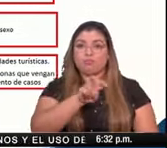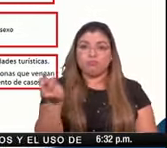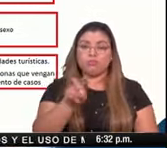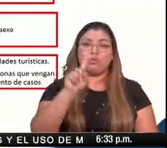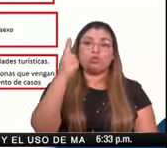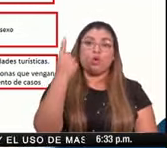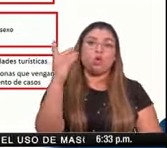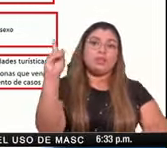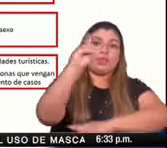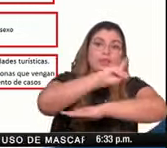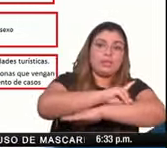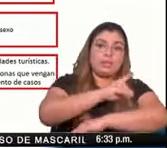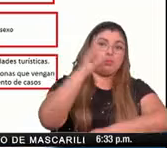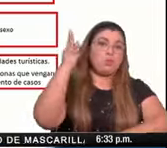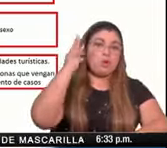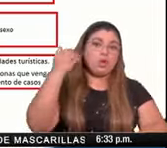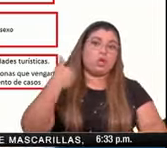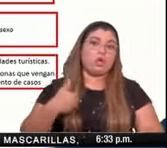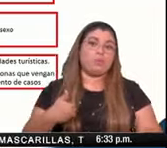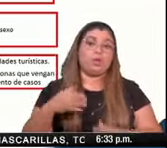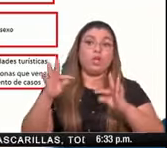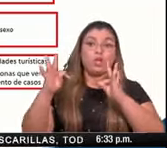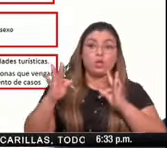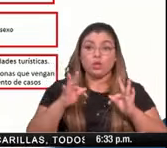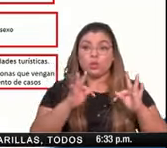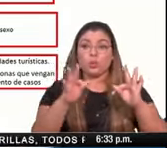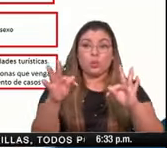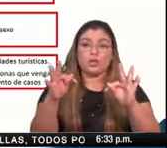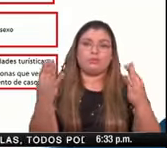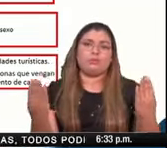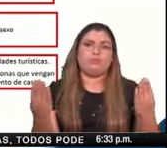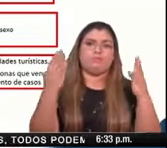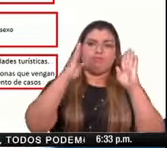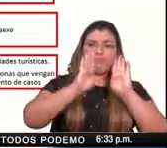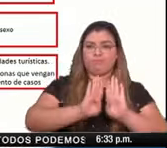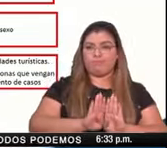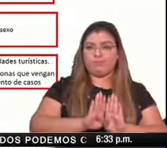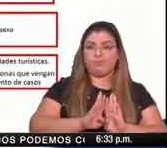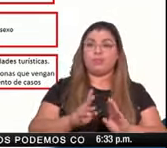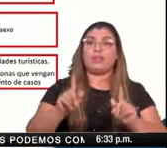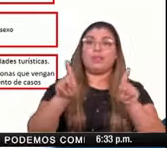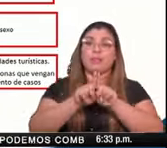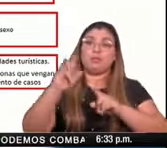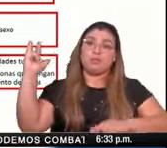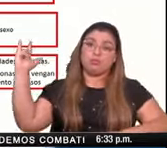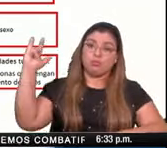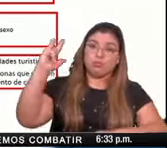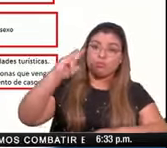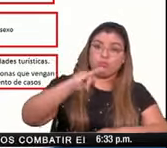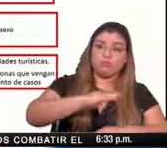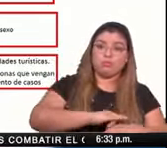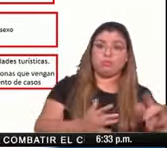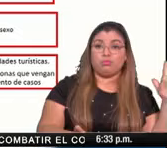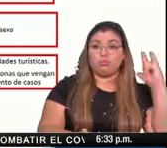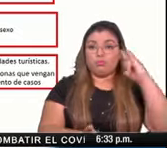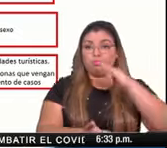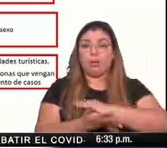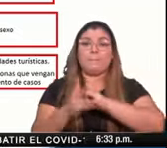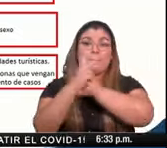todas las actividades turísticas y tendremos que evaluar la entrada de personas que vengan de países